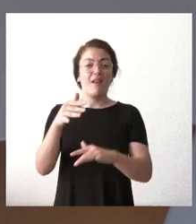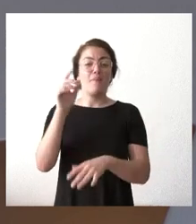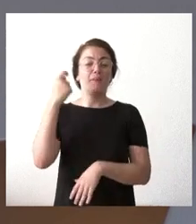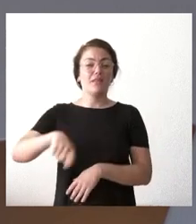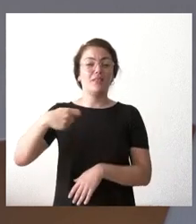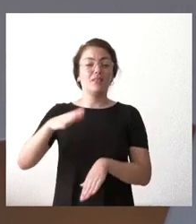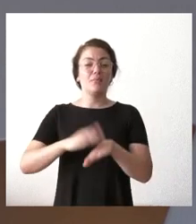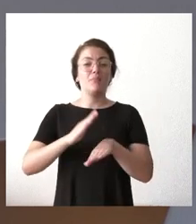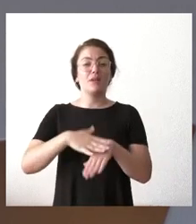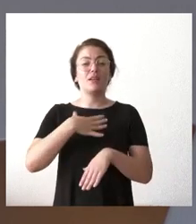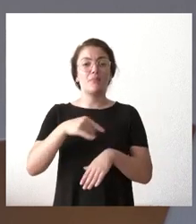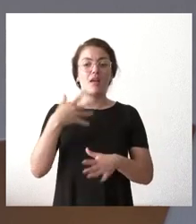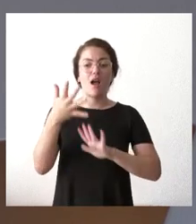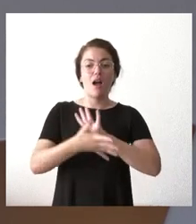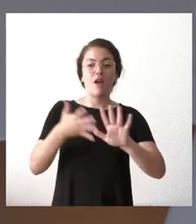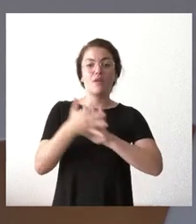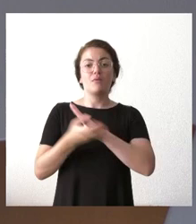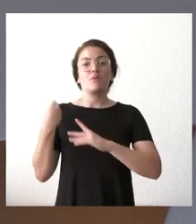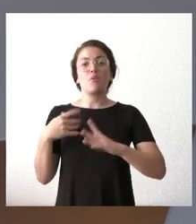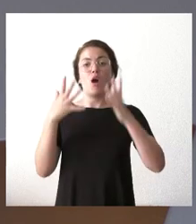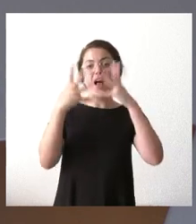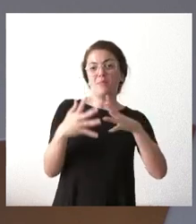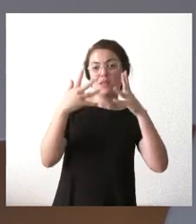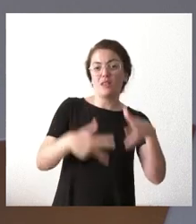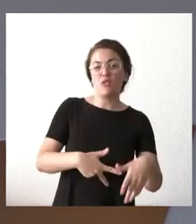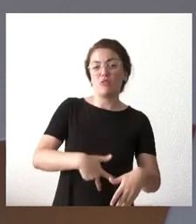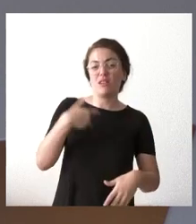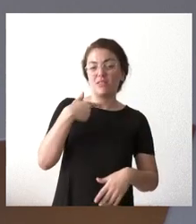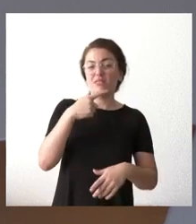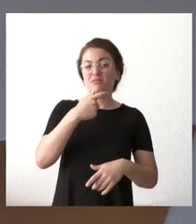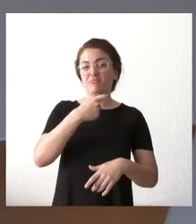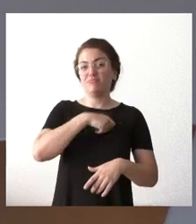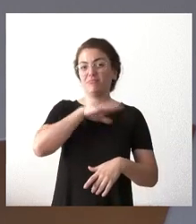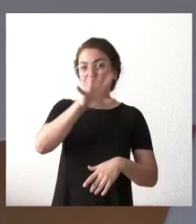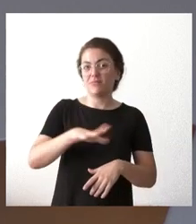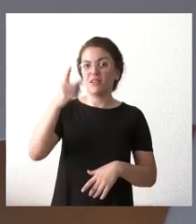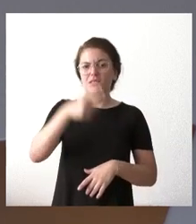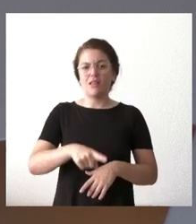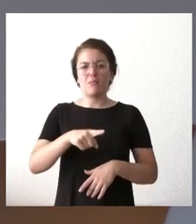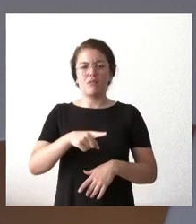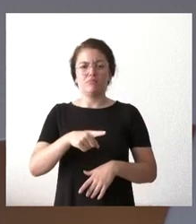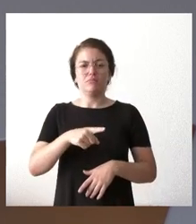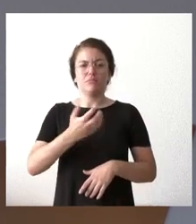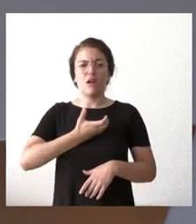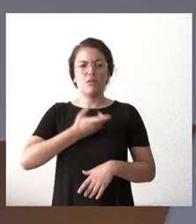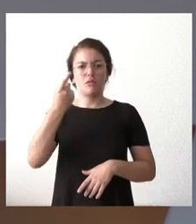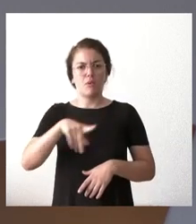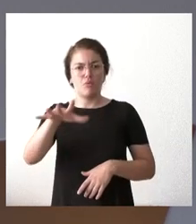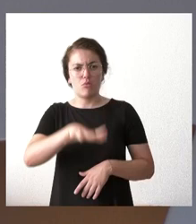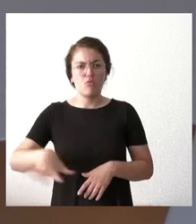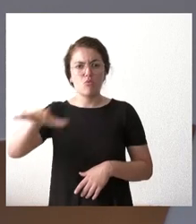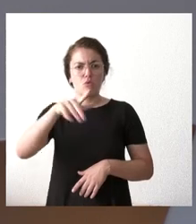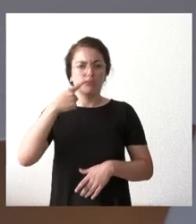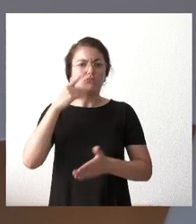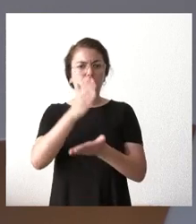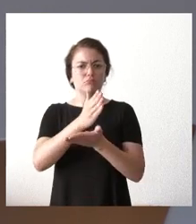entre todos administración general del estado comunidades autónomas y entidades locales estemos más y mejor preparados a pesar de que somos repito